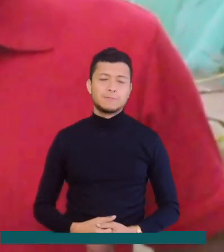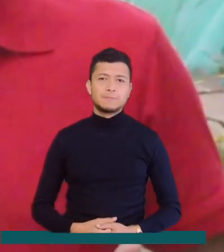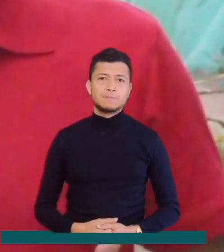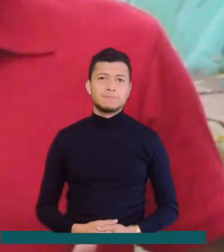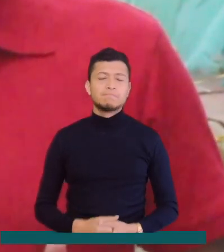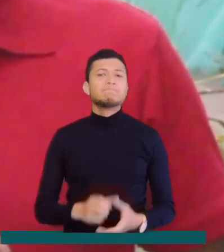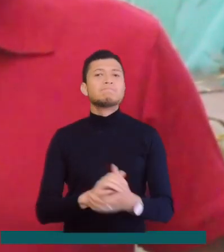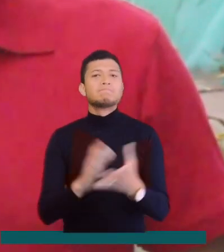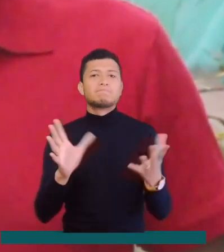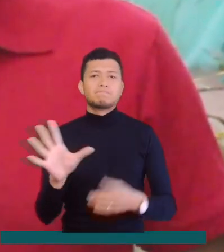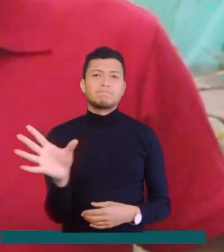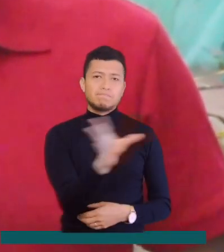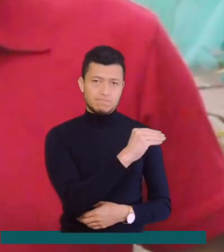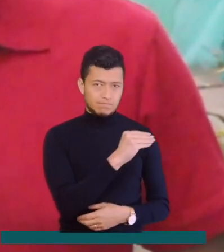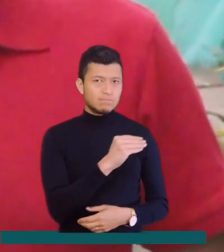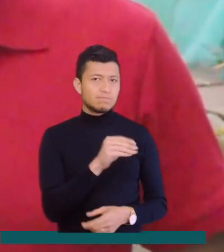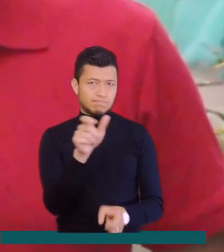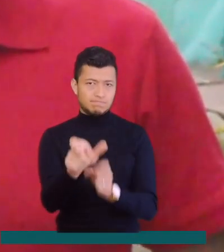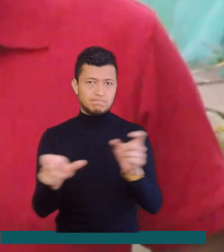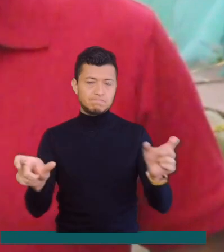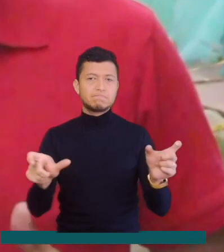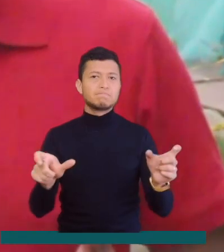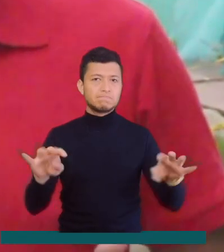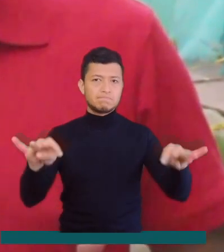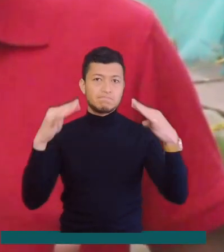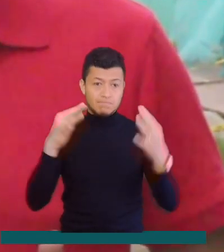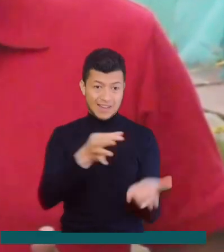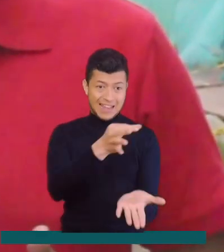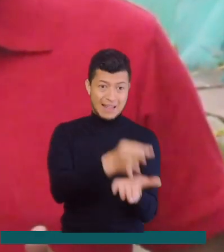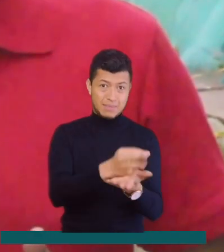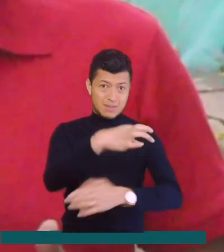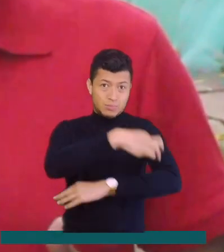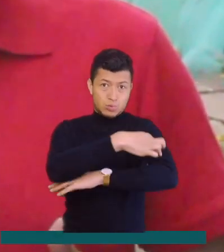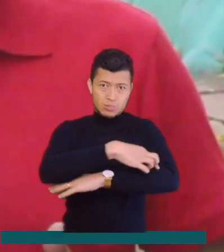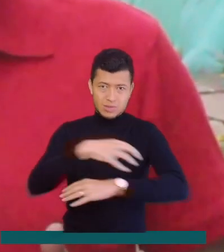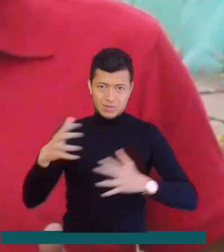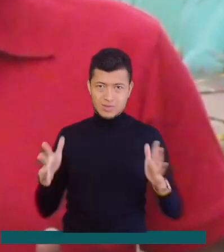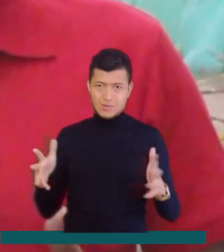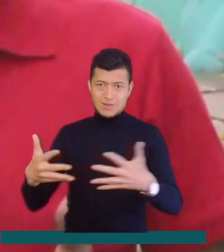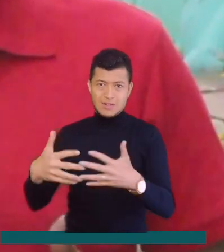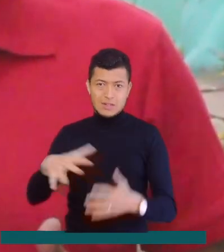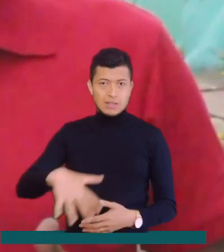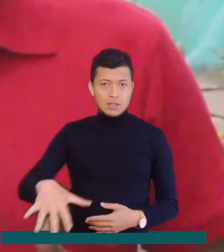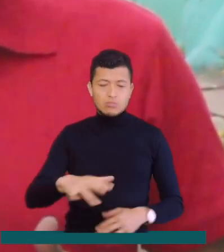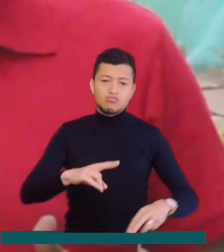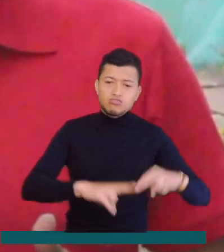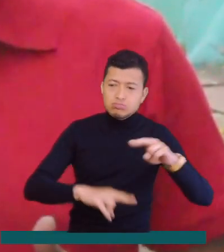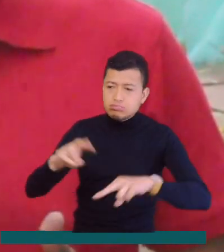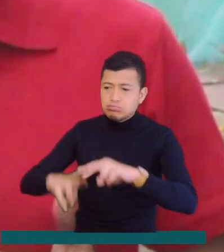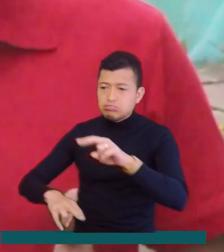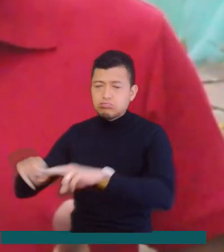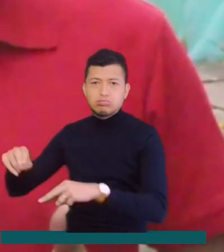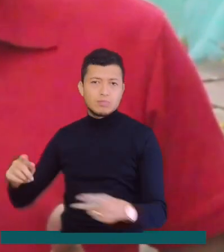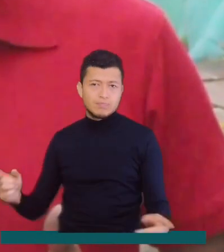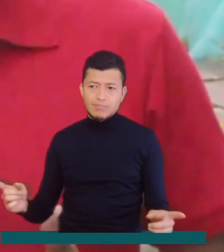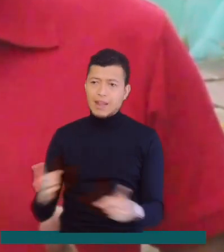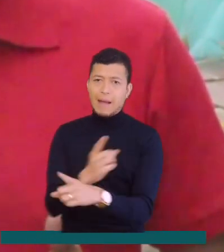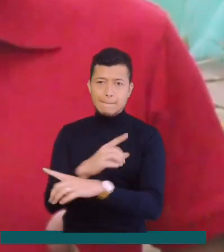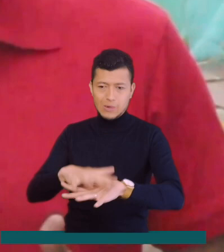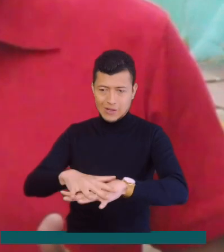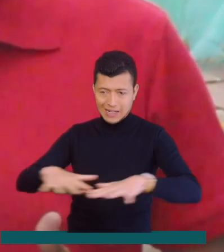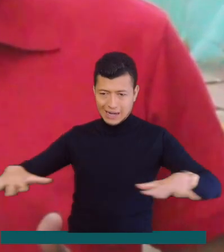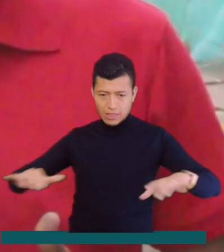Cordial saludo a todos los televidentes en el país. En la capital del Putumayo se vienen realizando obras de mejoramiento y cambio de